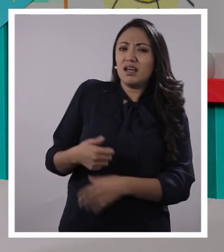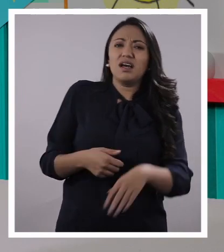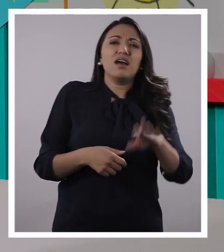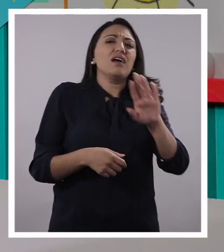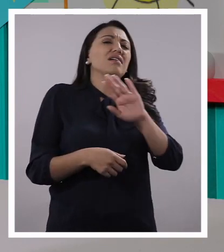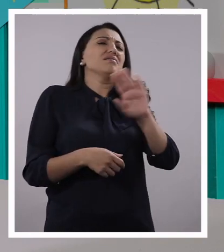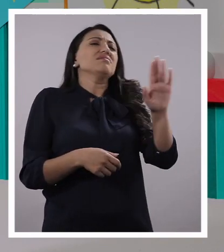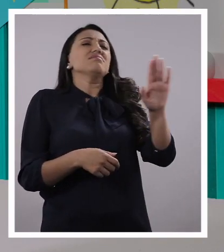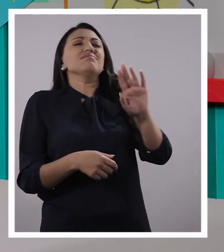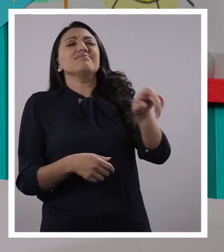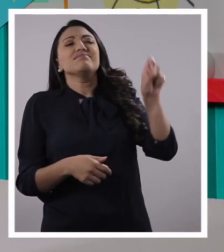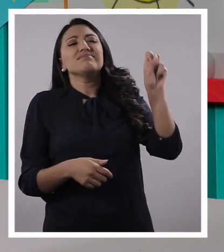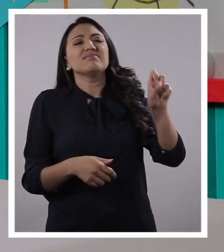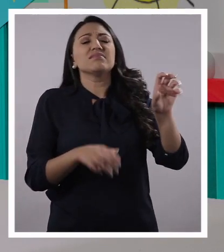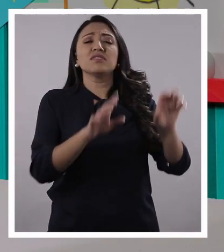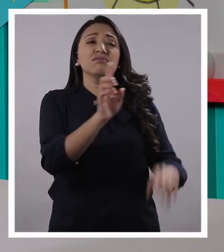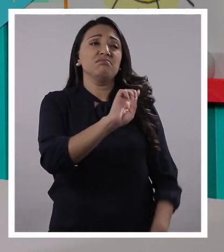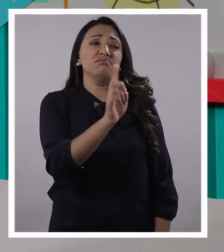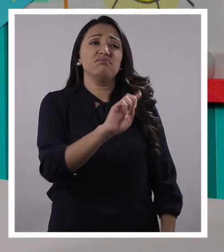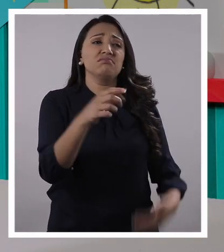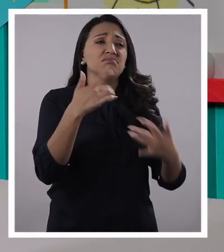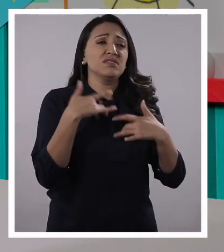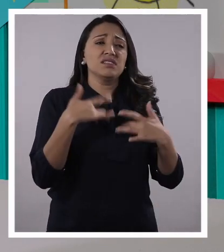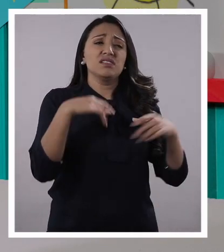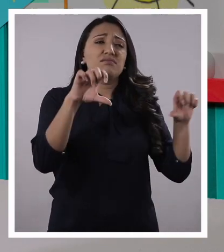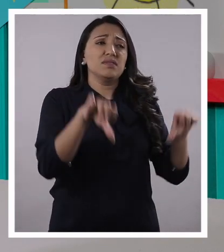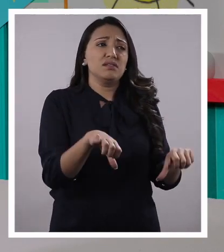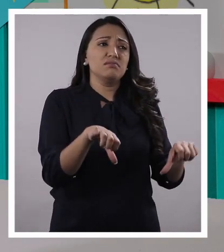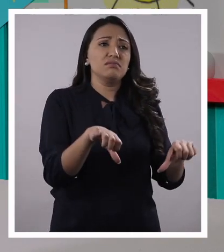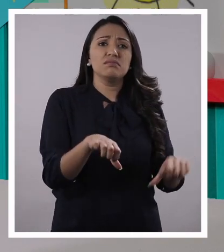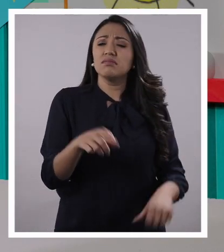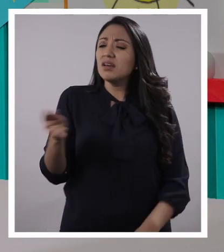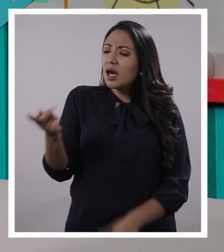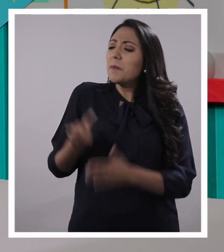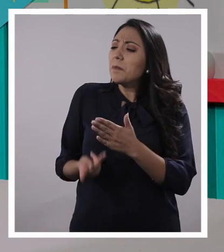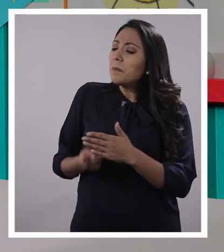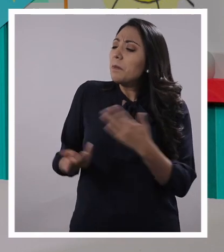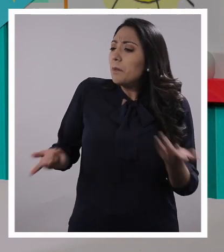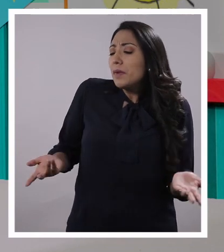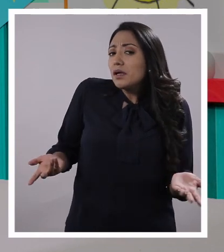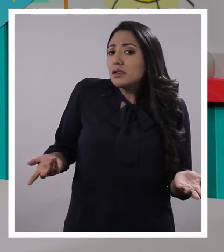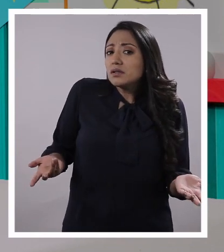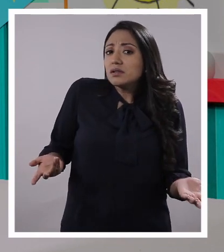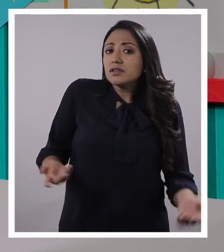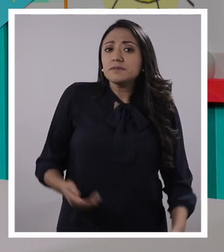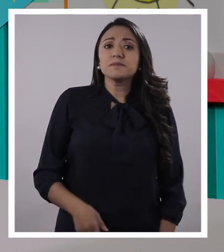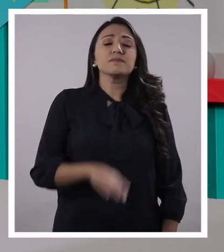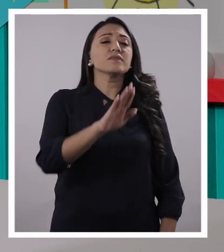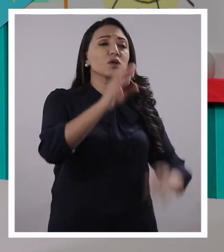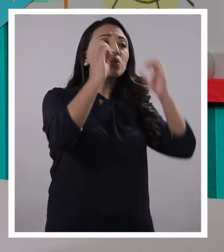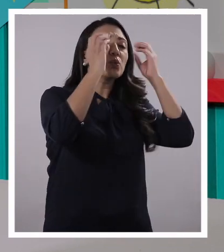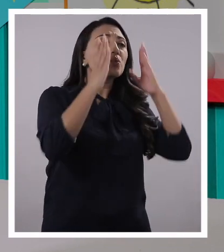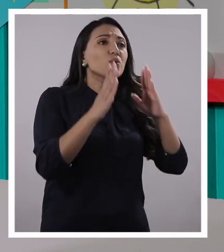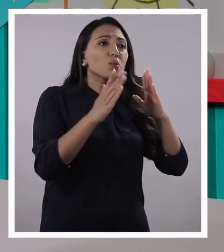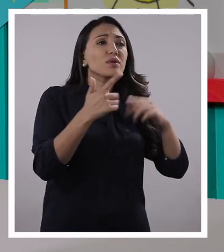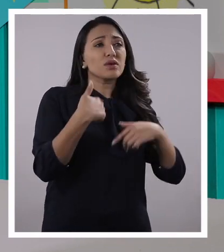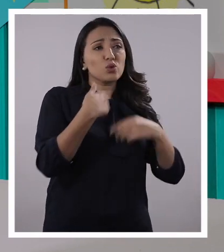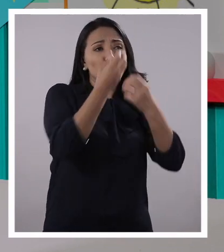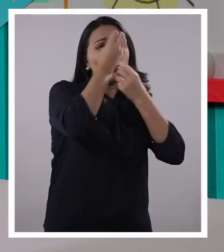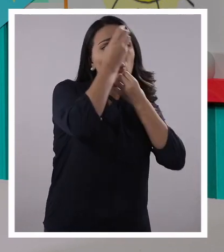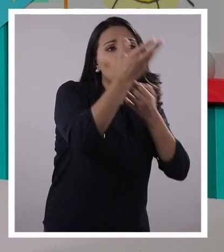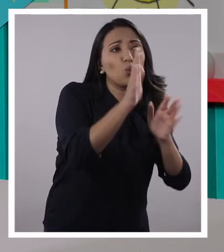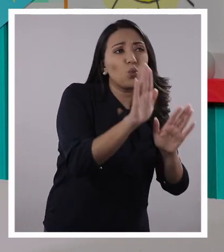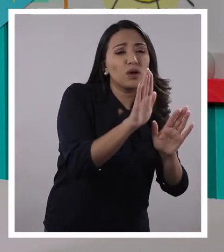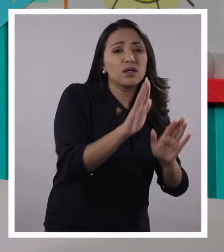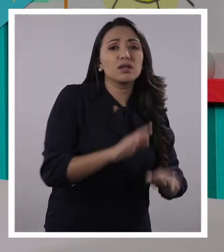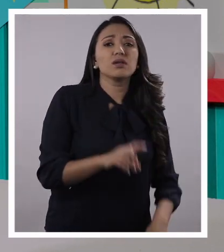Me siento perfecto. No, no. No me siento bien. No soy sincera. ¿Qué te pasa? Profe, ¿puedo contar con usted? Claro.